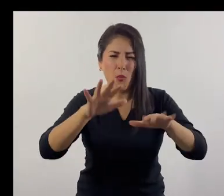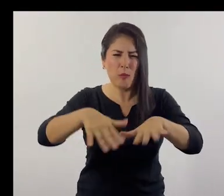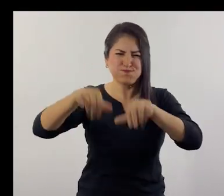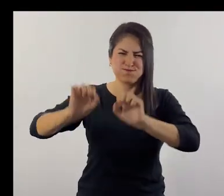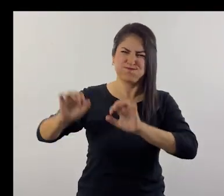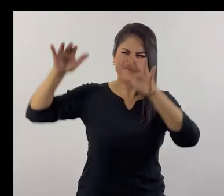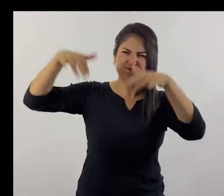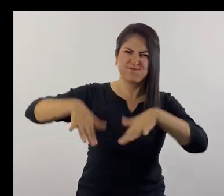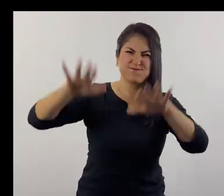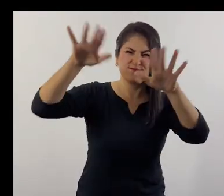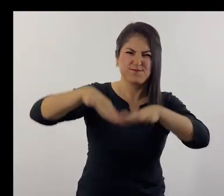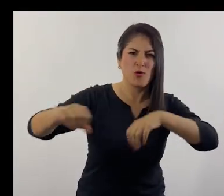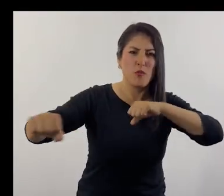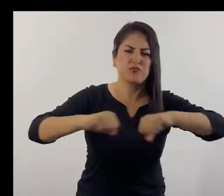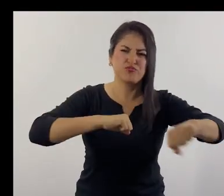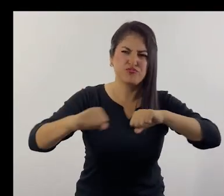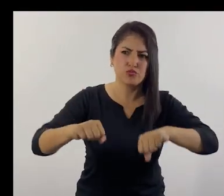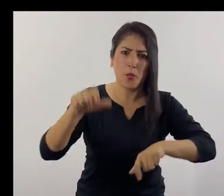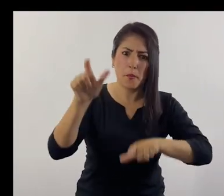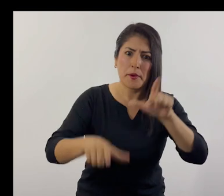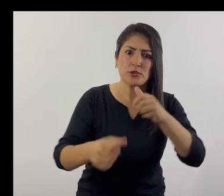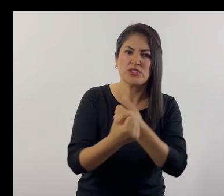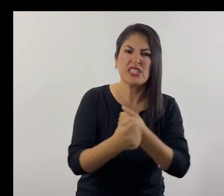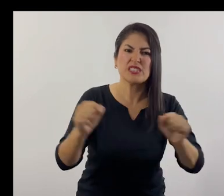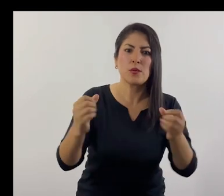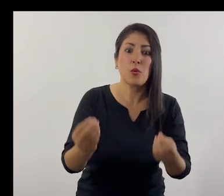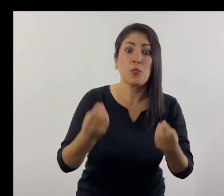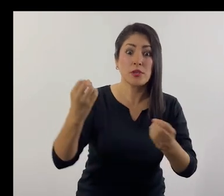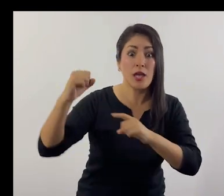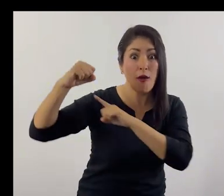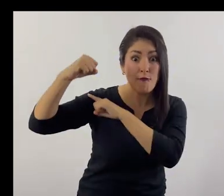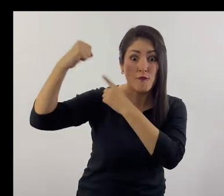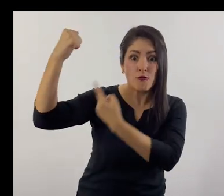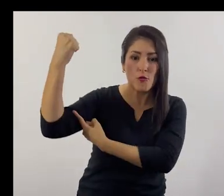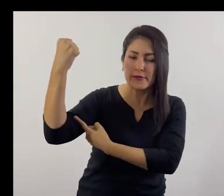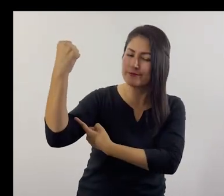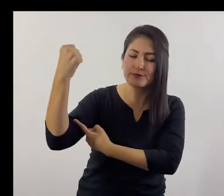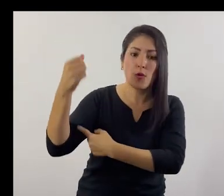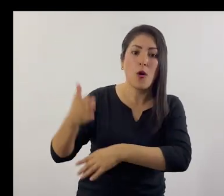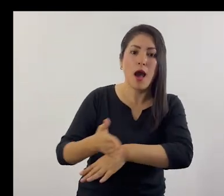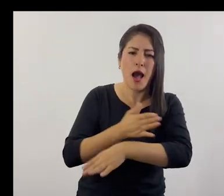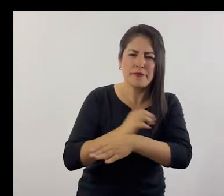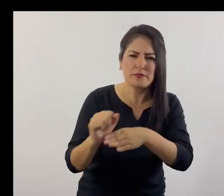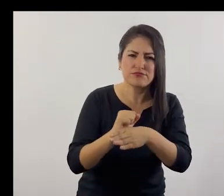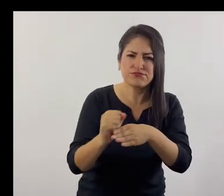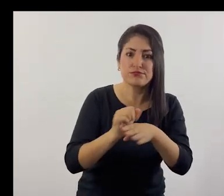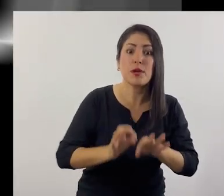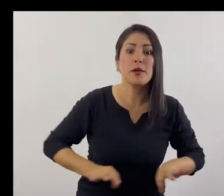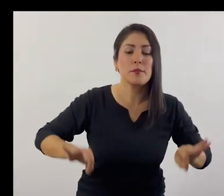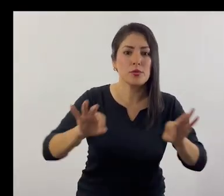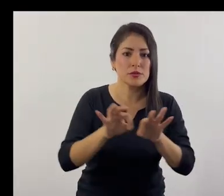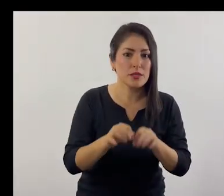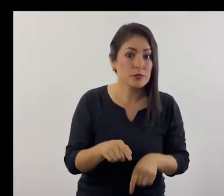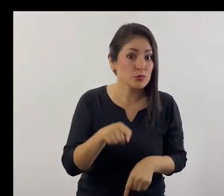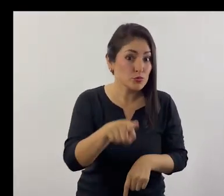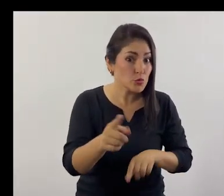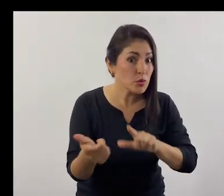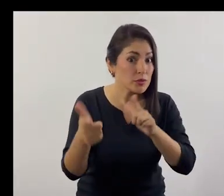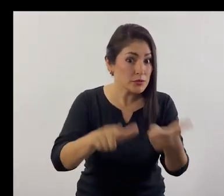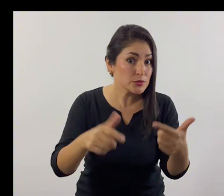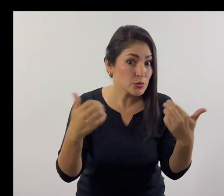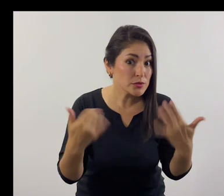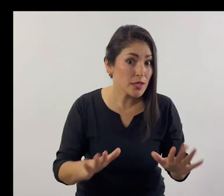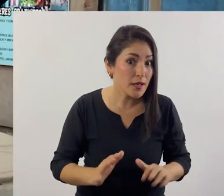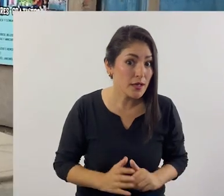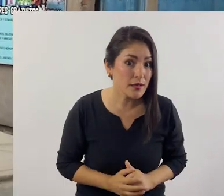Los que sobreviven a los desastres no son los más fuertes, sino los más preparados. ¿Estás listo